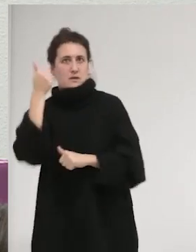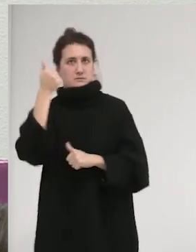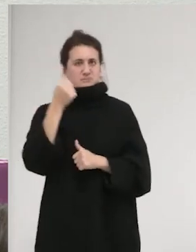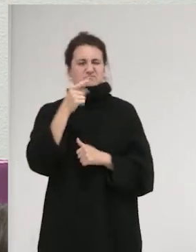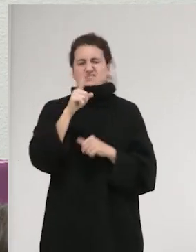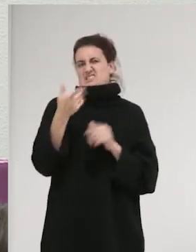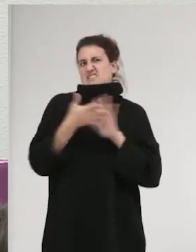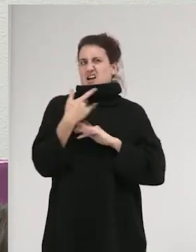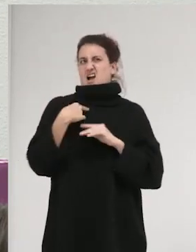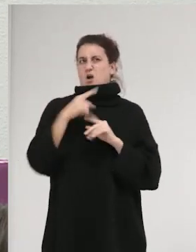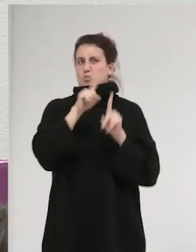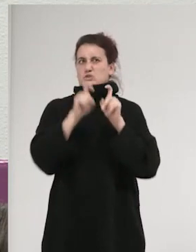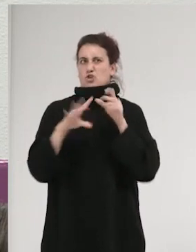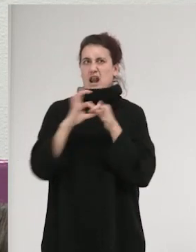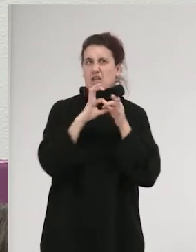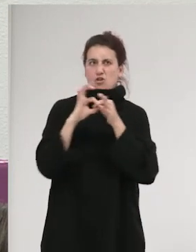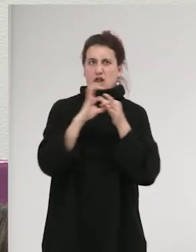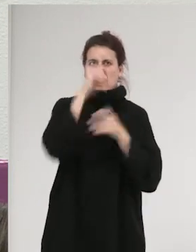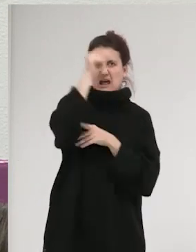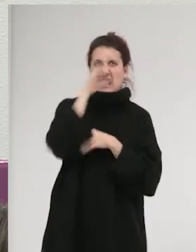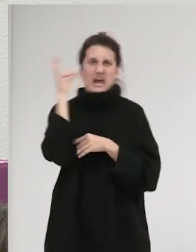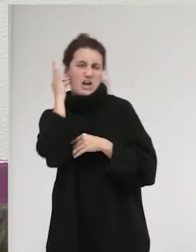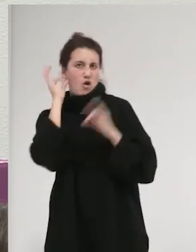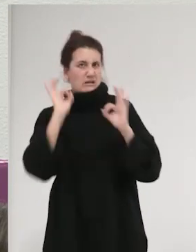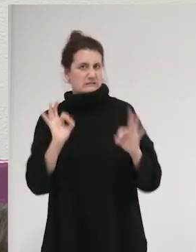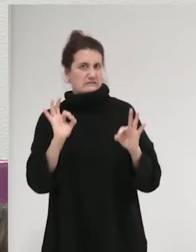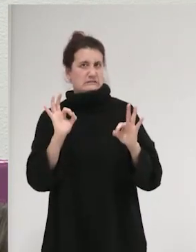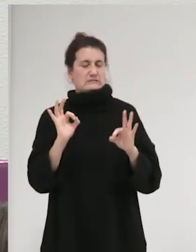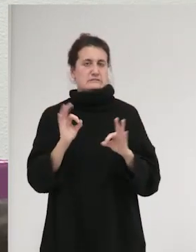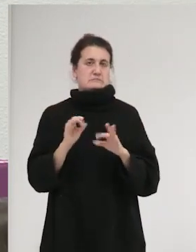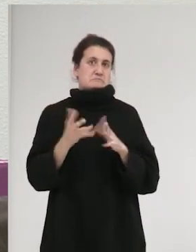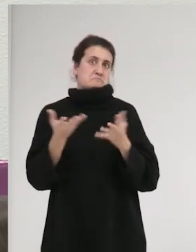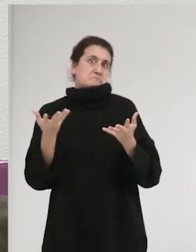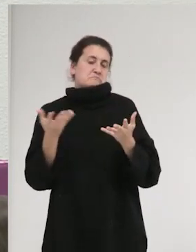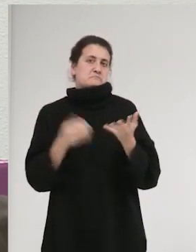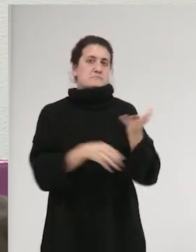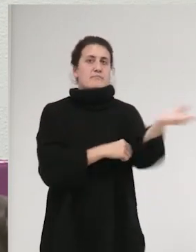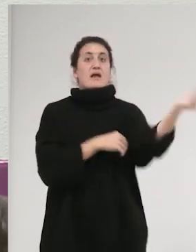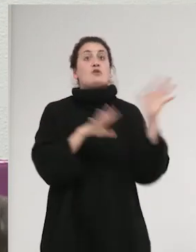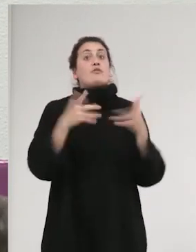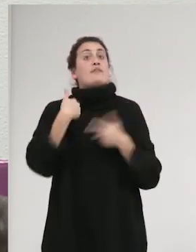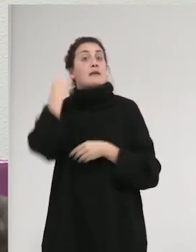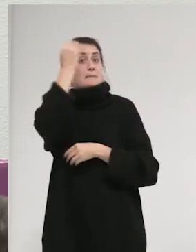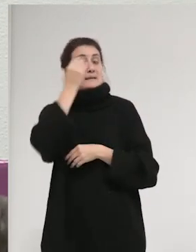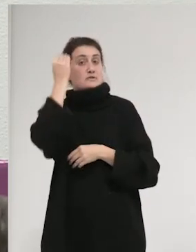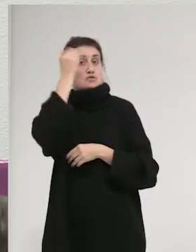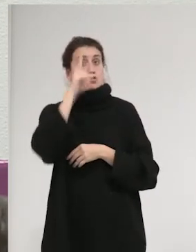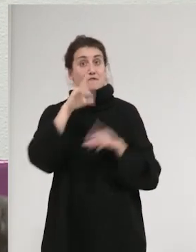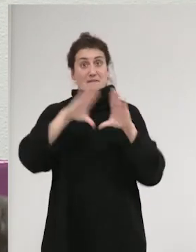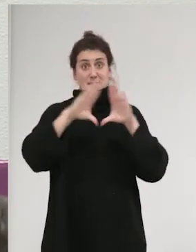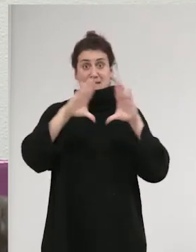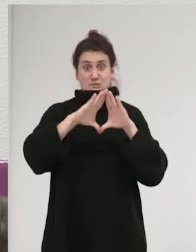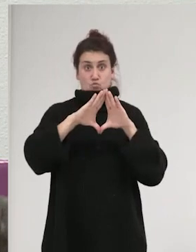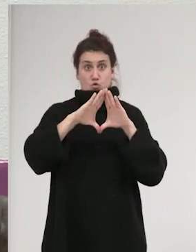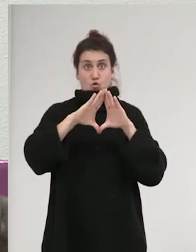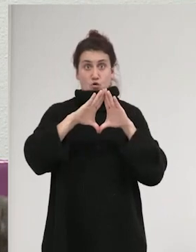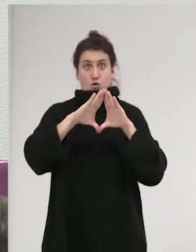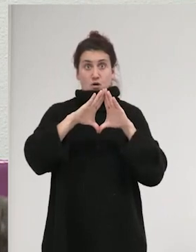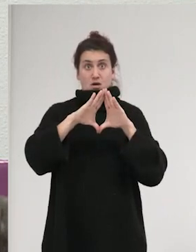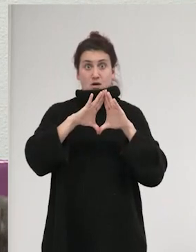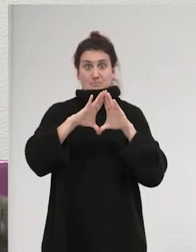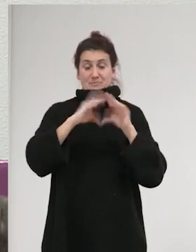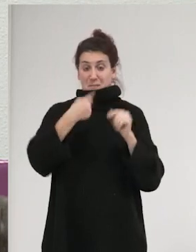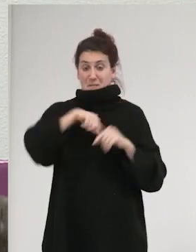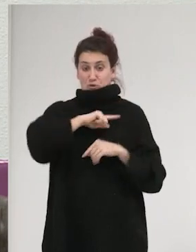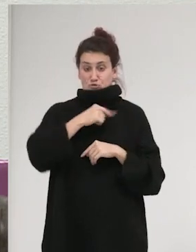relacional, ¿no? El género es una cuestión relacional, por tanto, yo creo que para el feminismo a veces nos ha sido mucho más fácil